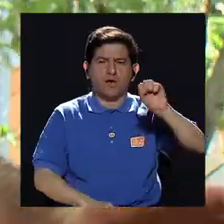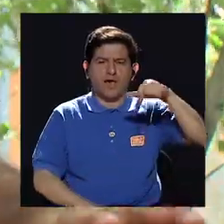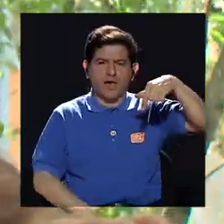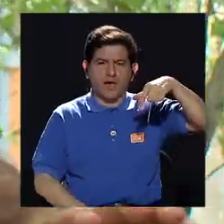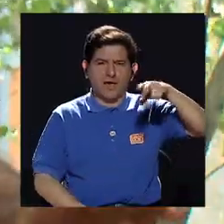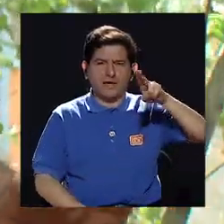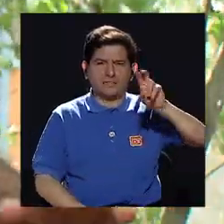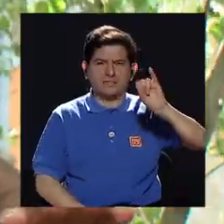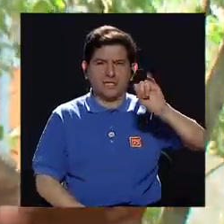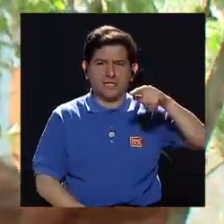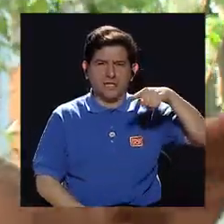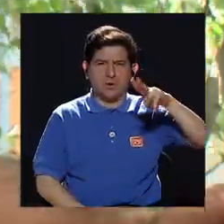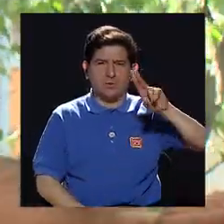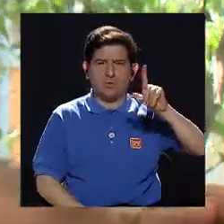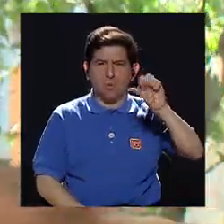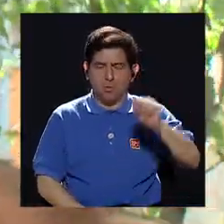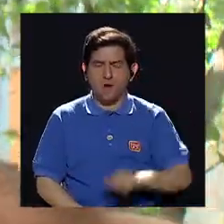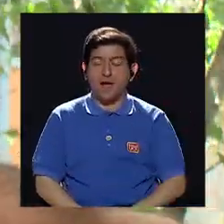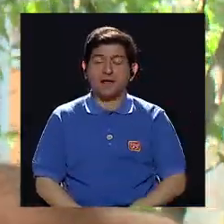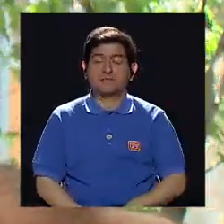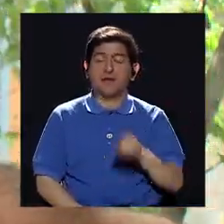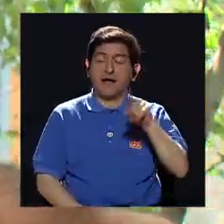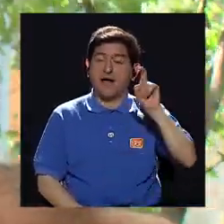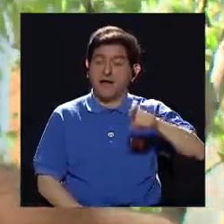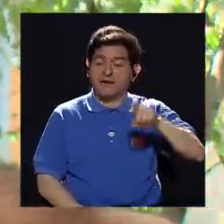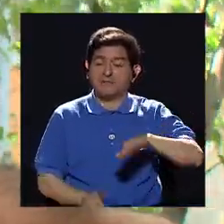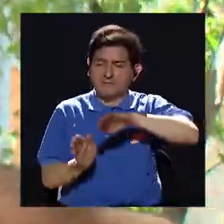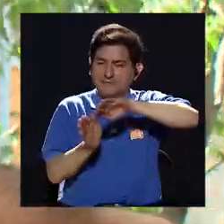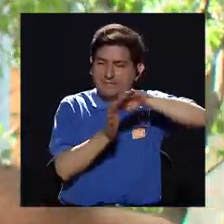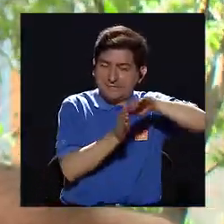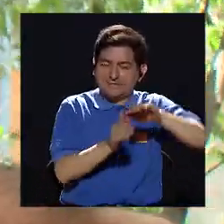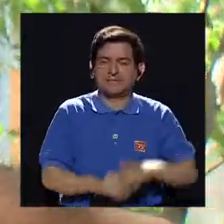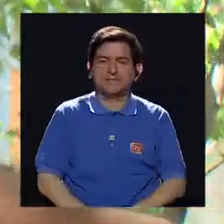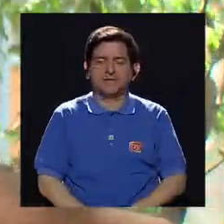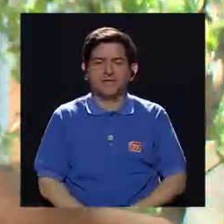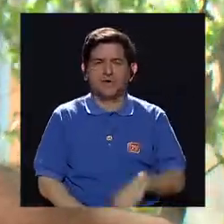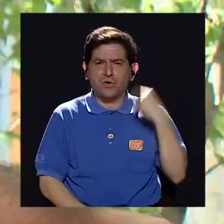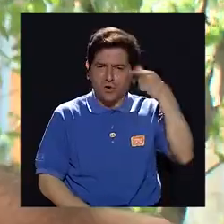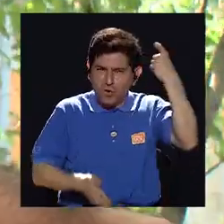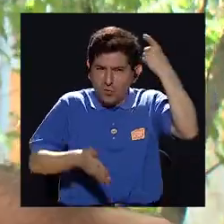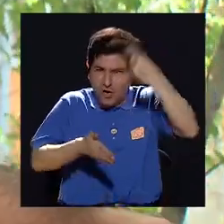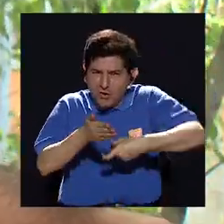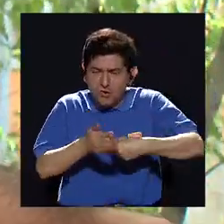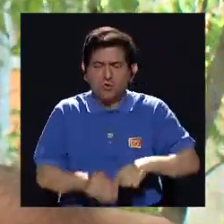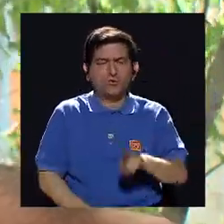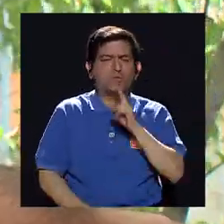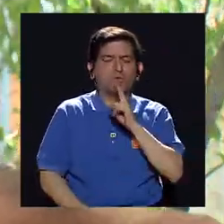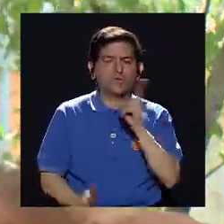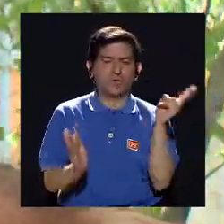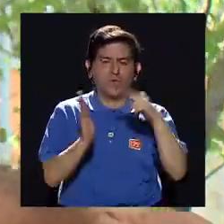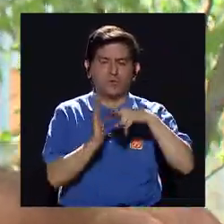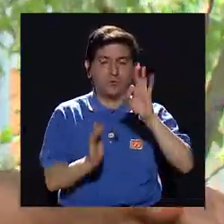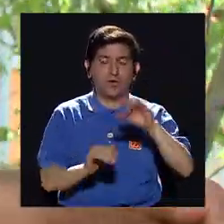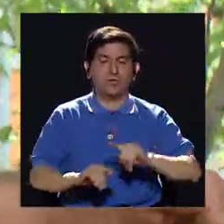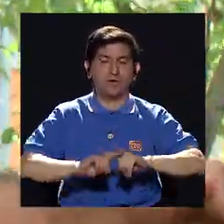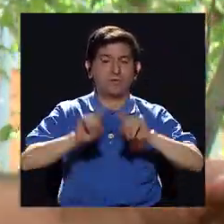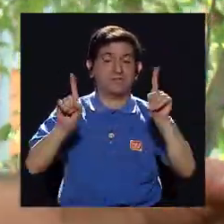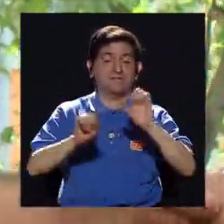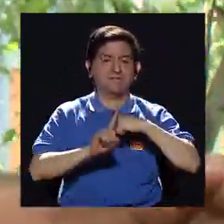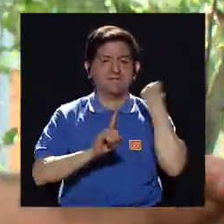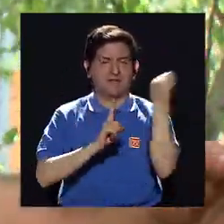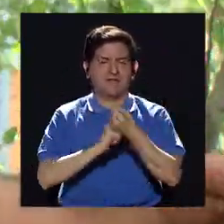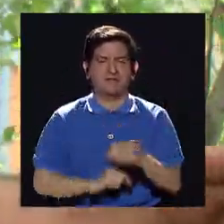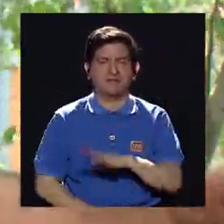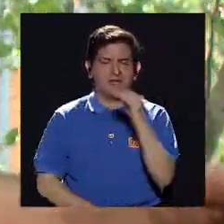con el enorme paréntesis del golpe de Estado en Honduras del año 2009 y con